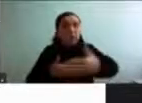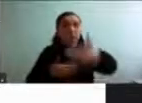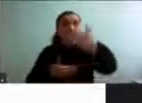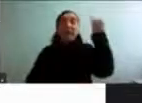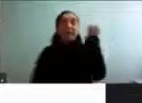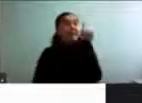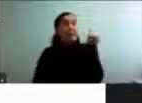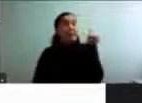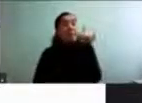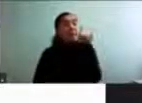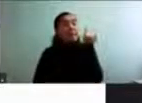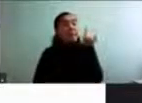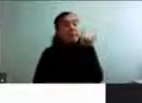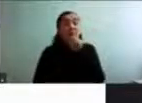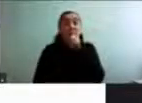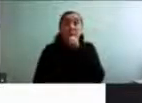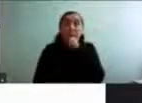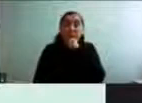envejeciendo.